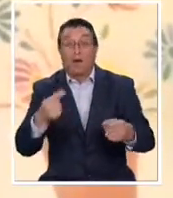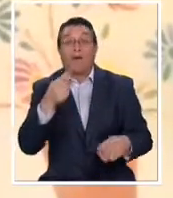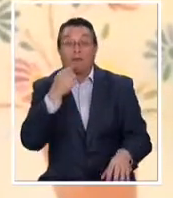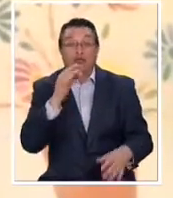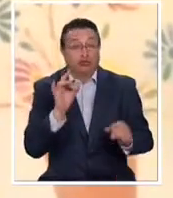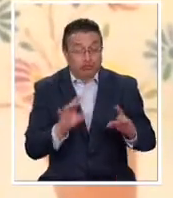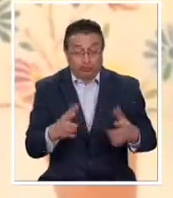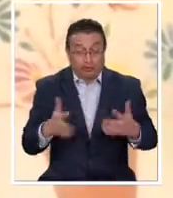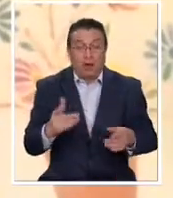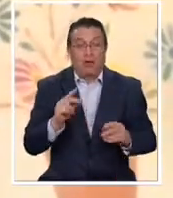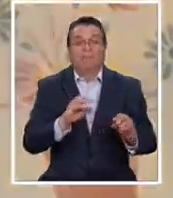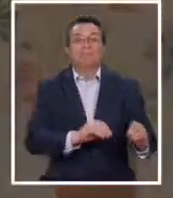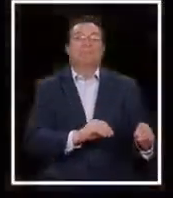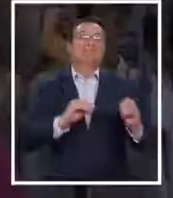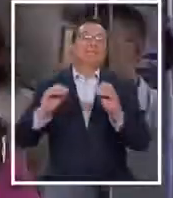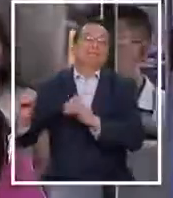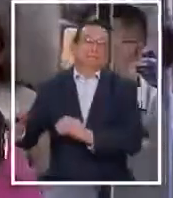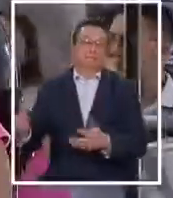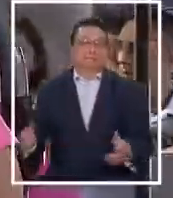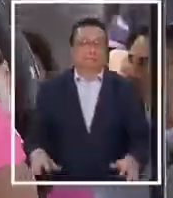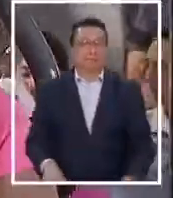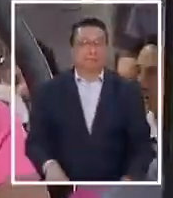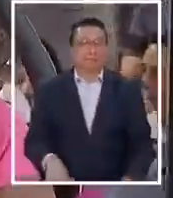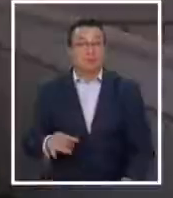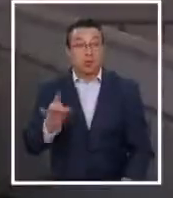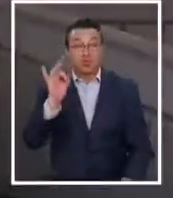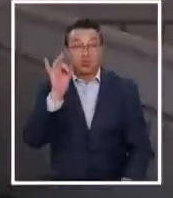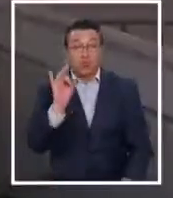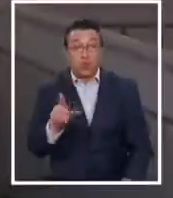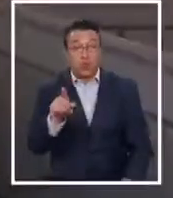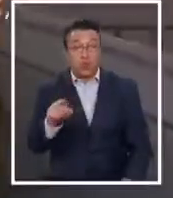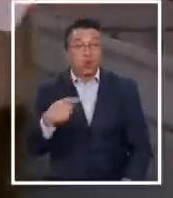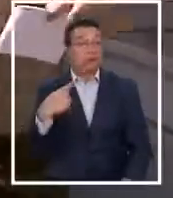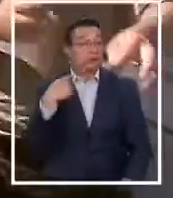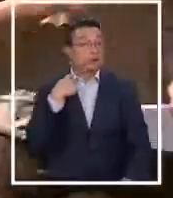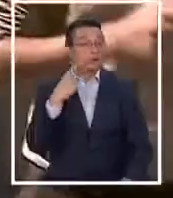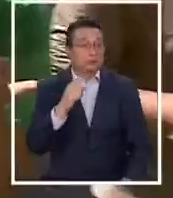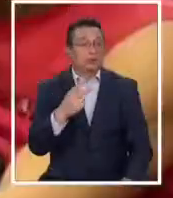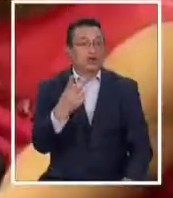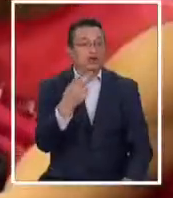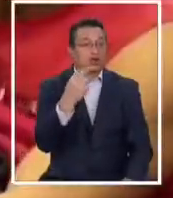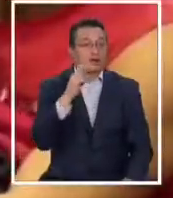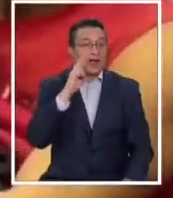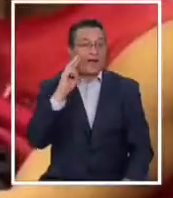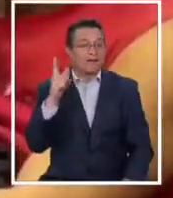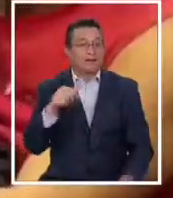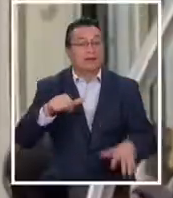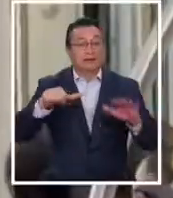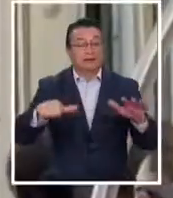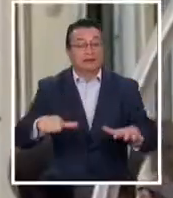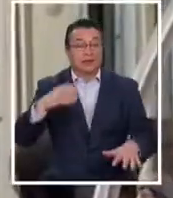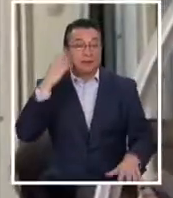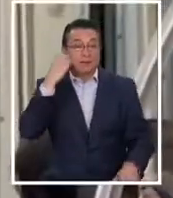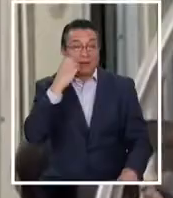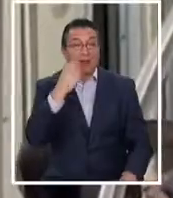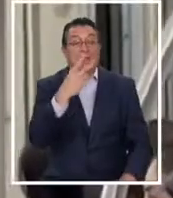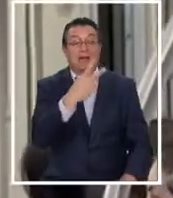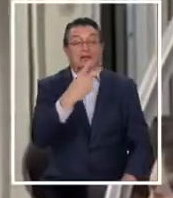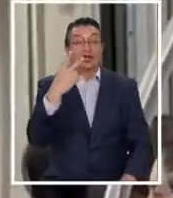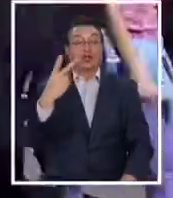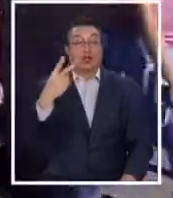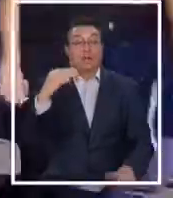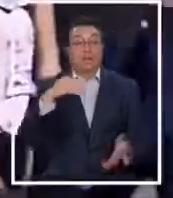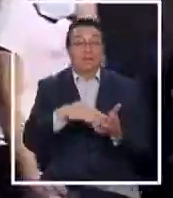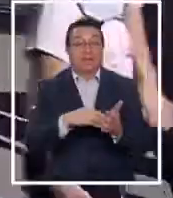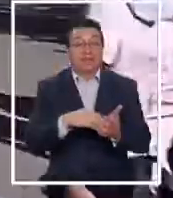en noviembre. No es el único efecto. Entre el 12 de abril y el 16 de mayo, 22.012